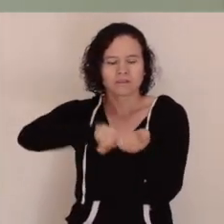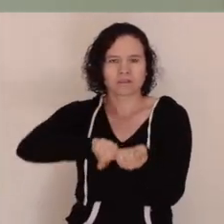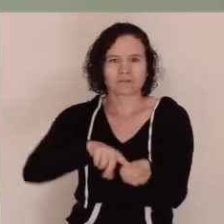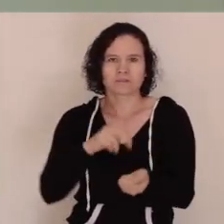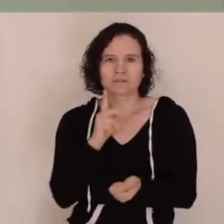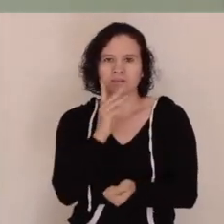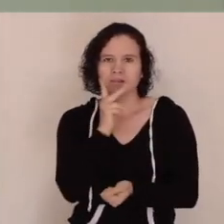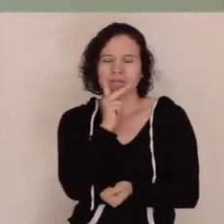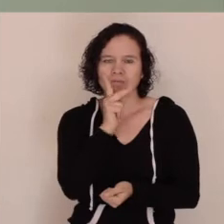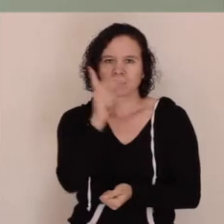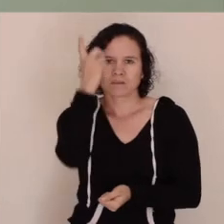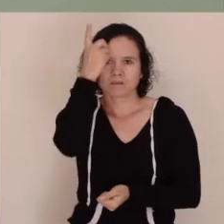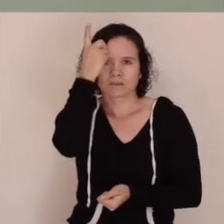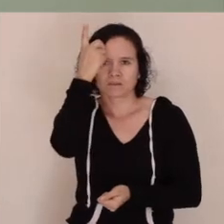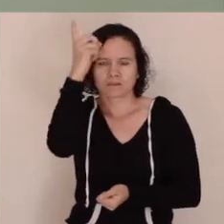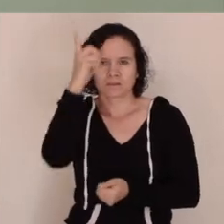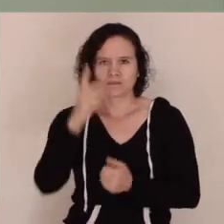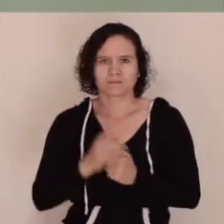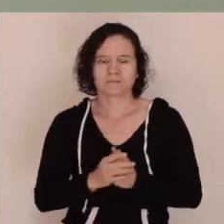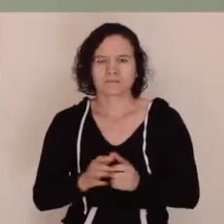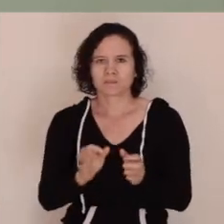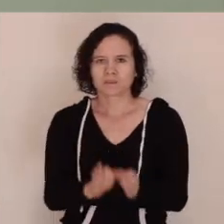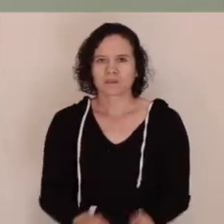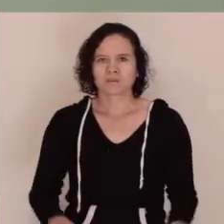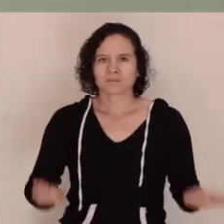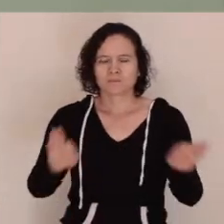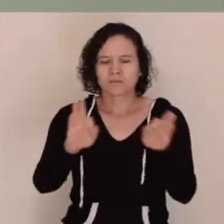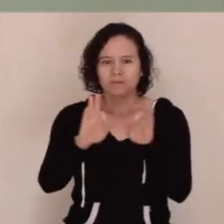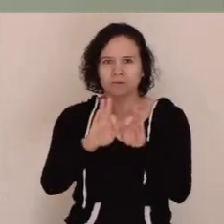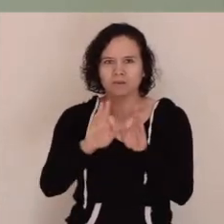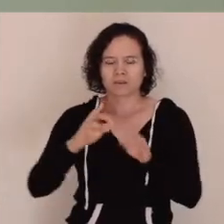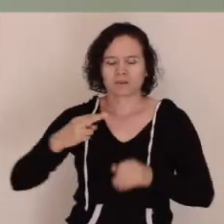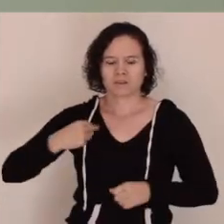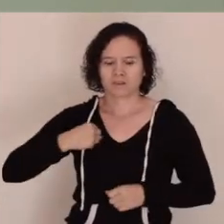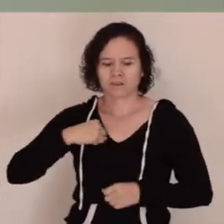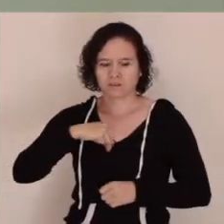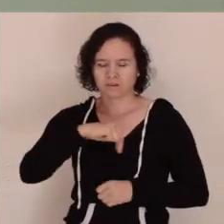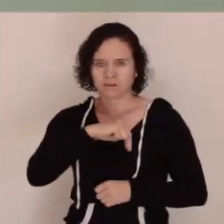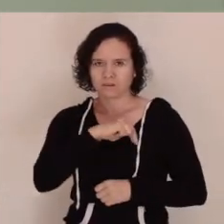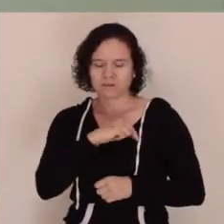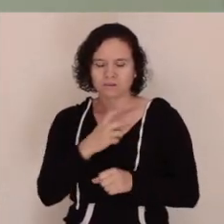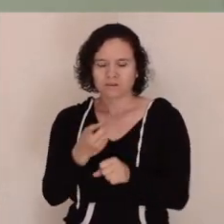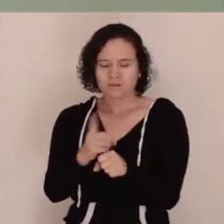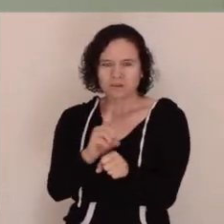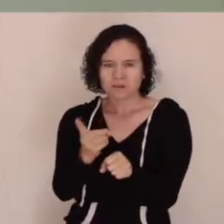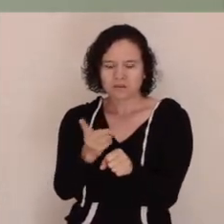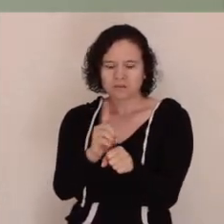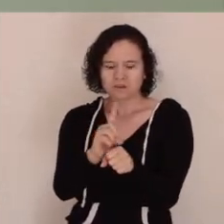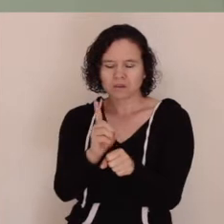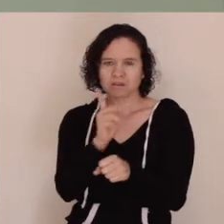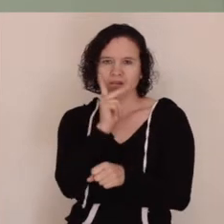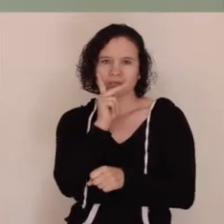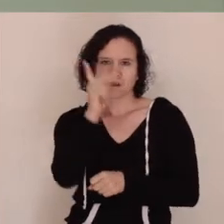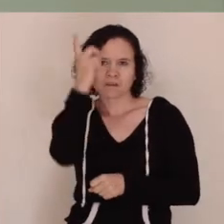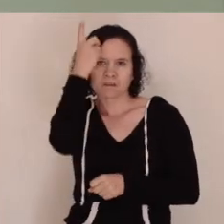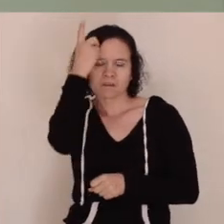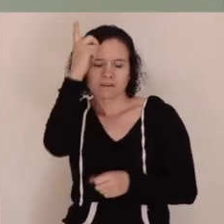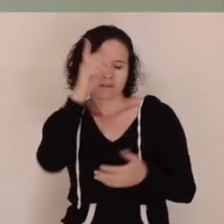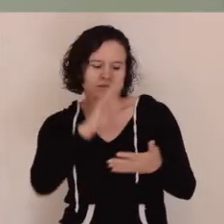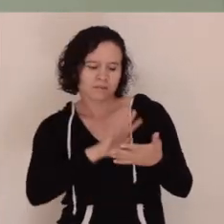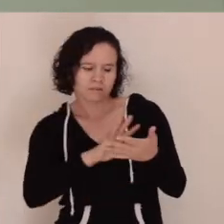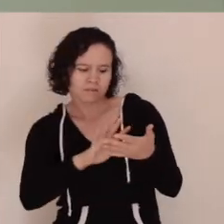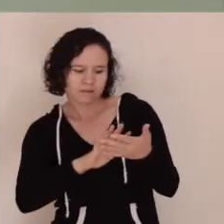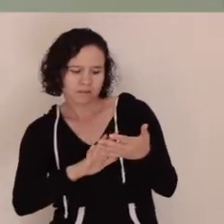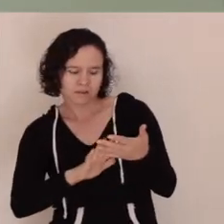Sagrada Escritura. Qué importante es, pues, llevar un orden en nuestra lectura diaria de la